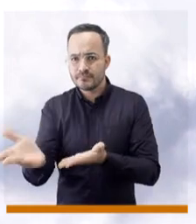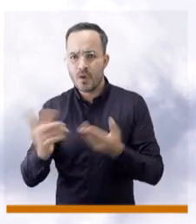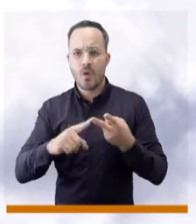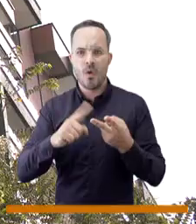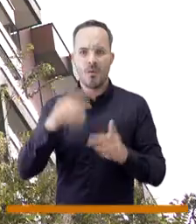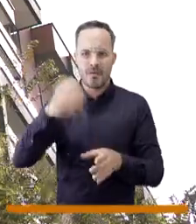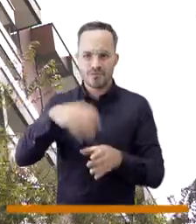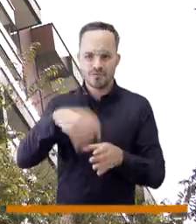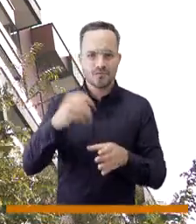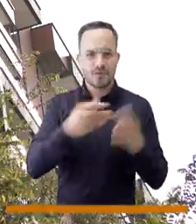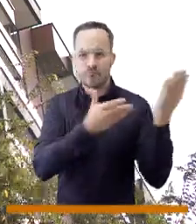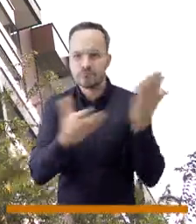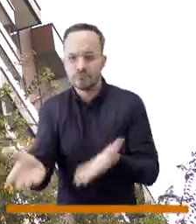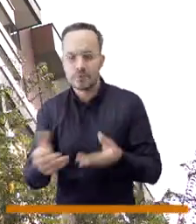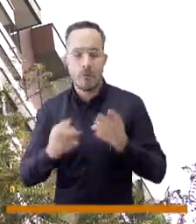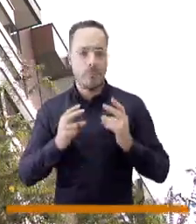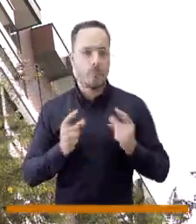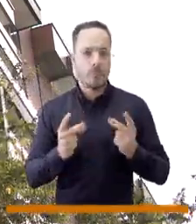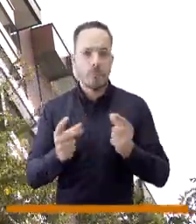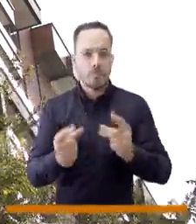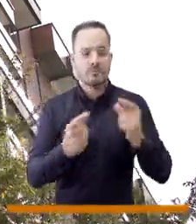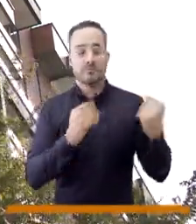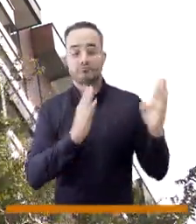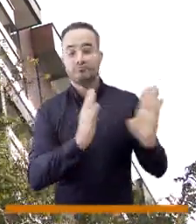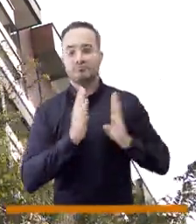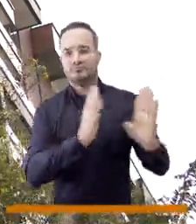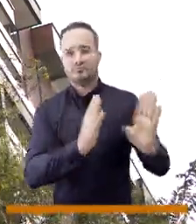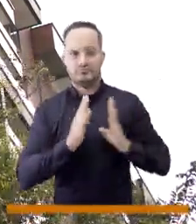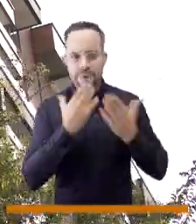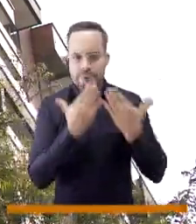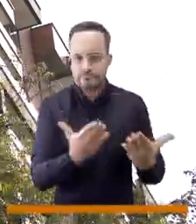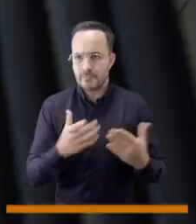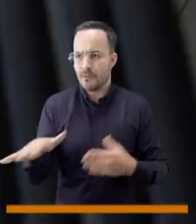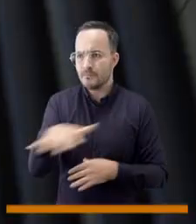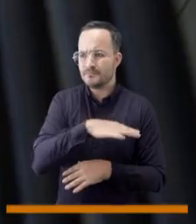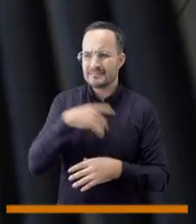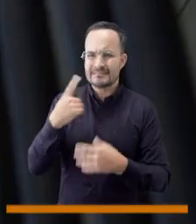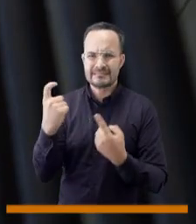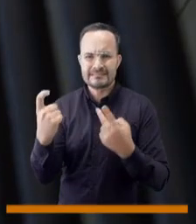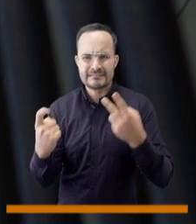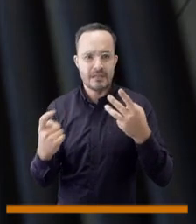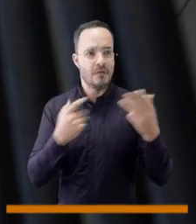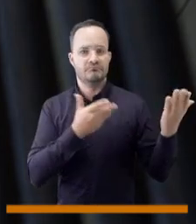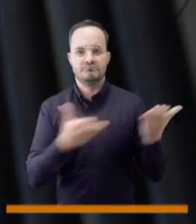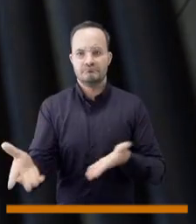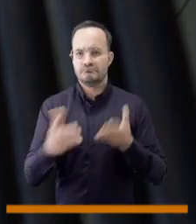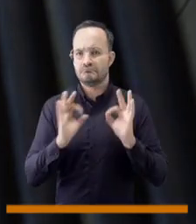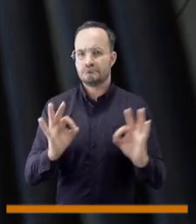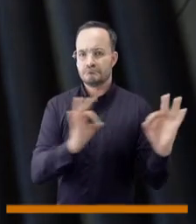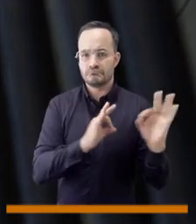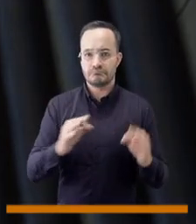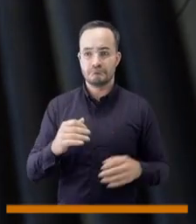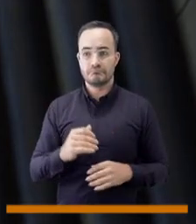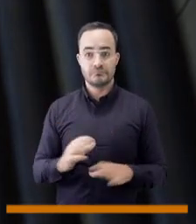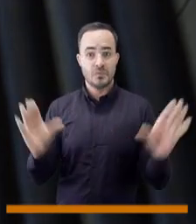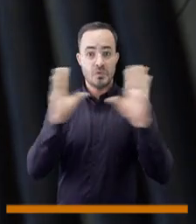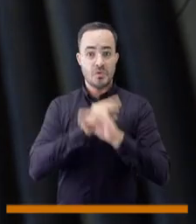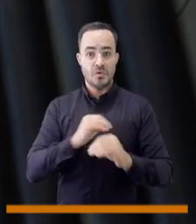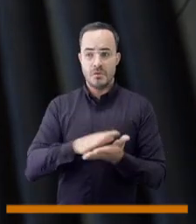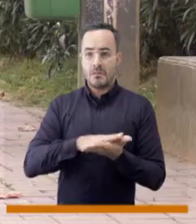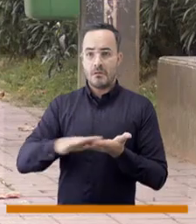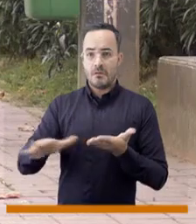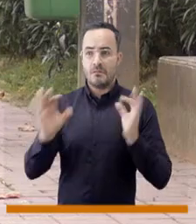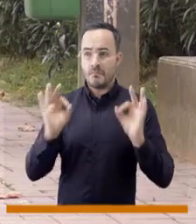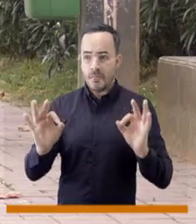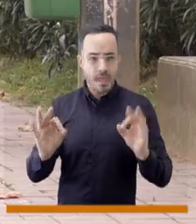lo que es la conservación del parque. Sí nos han estado ayudando mucho más en todo lo que es, digamos, el mantenimiento de esto. En la noche realmente